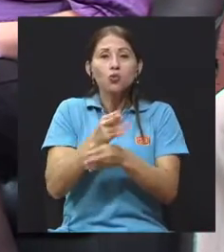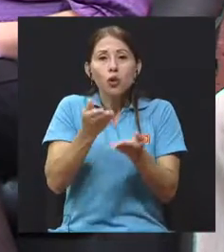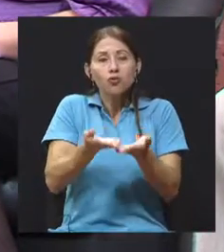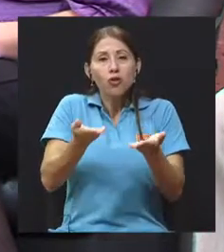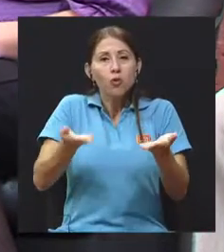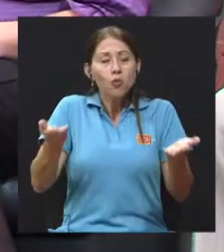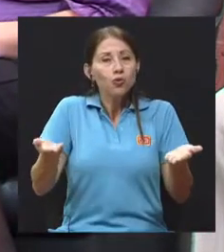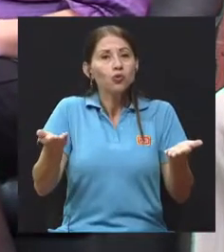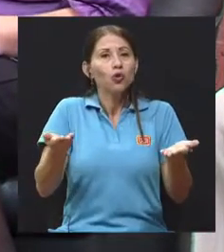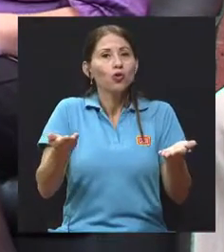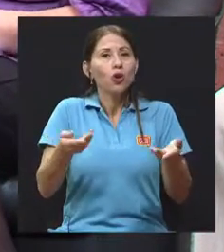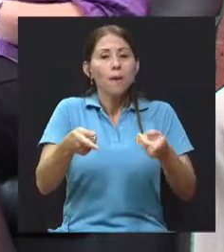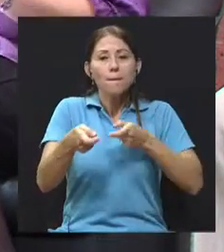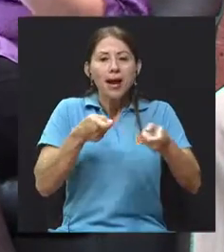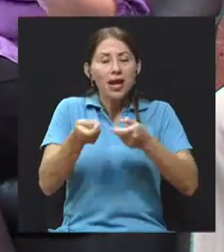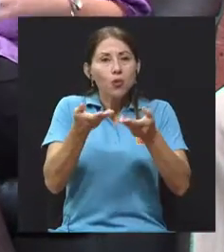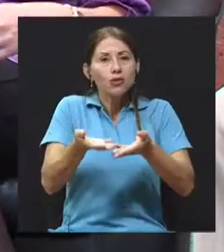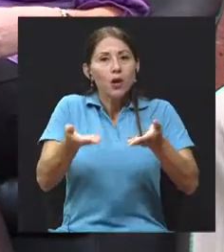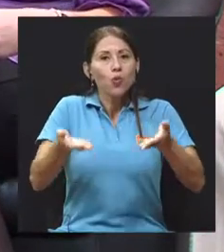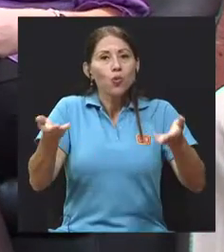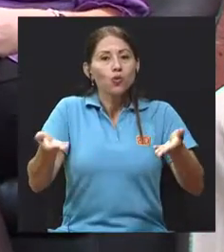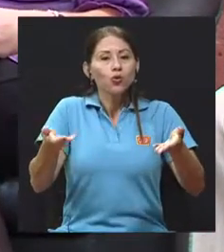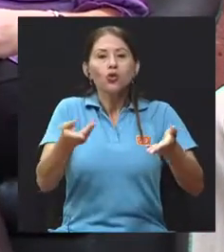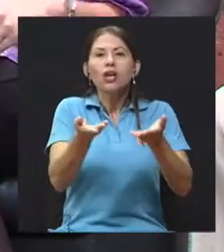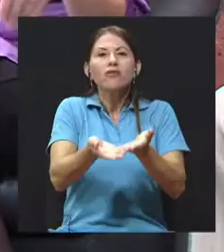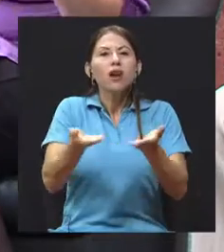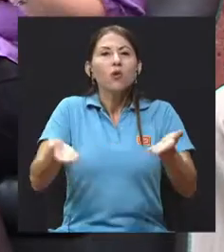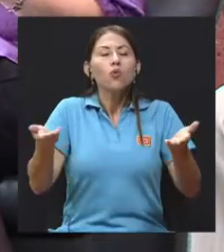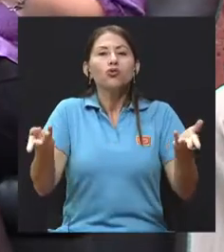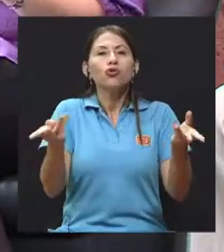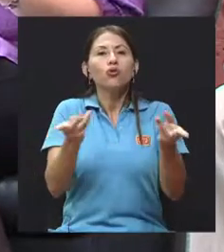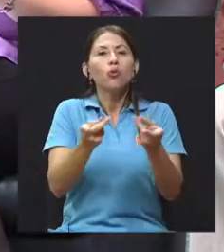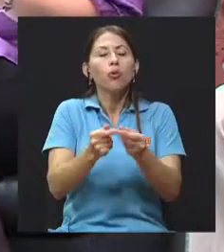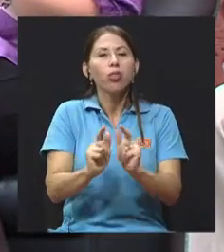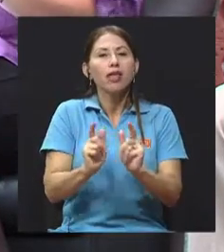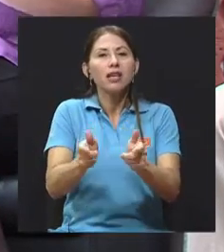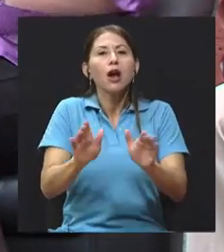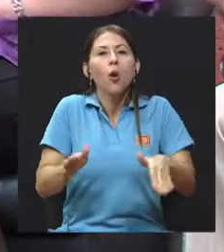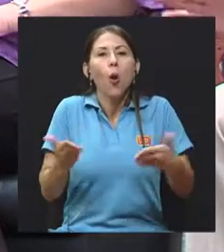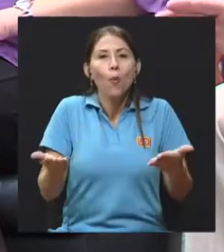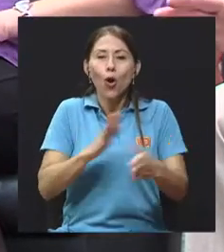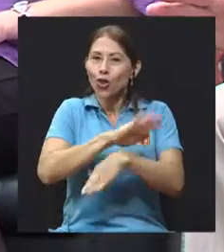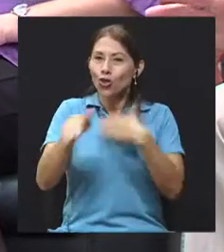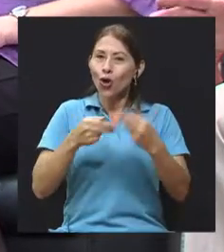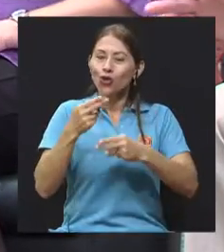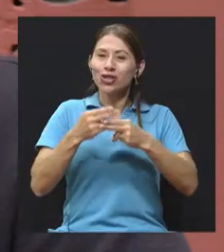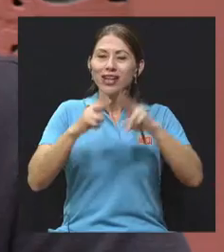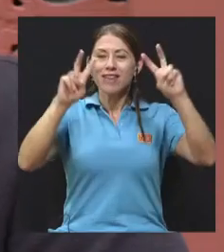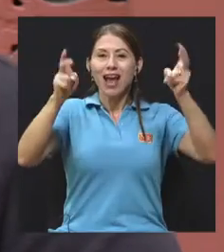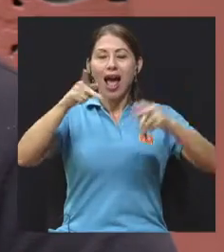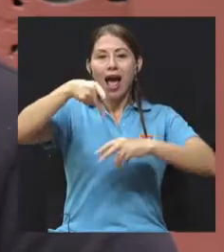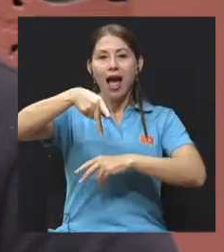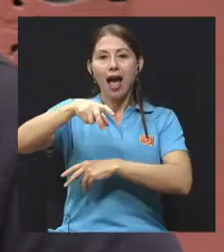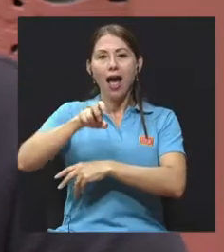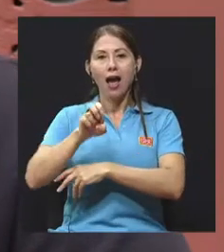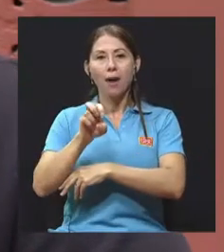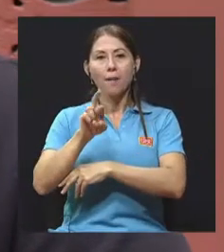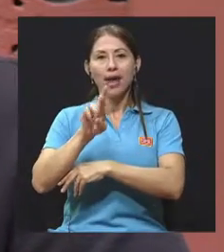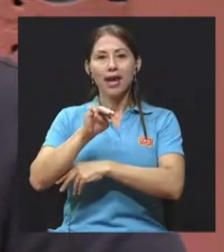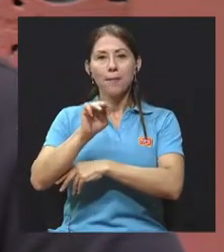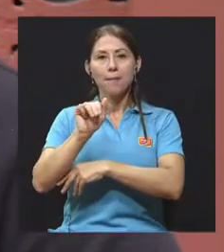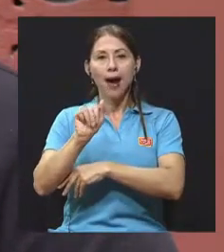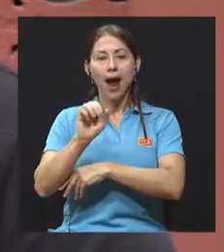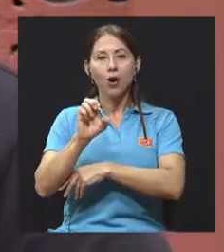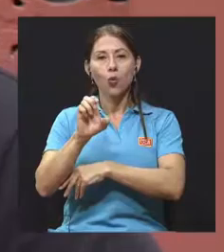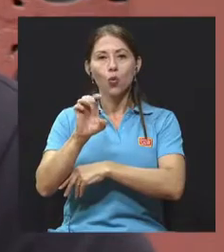todos esos recursos y cómo se desechan esos recursos, todo es permacultura. O sea, aquí no estamos hablando de solo agricultura o